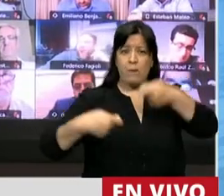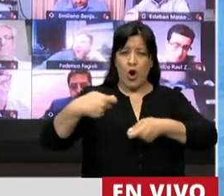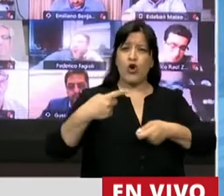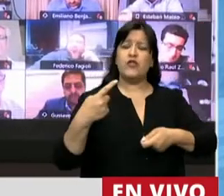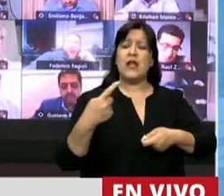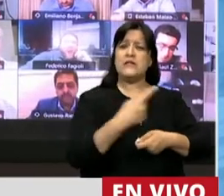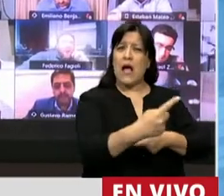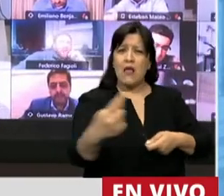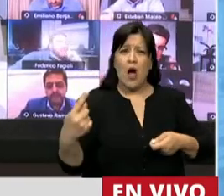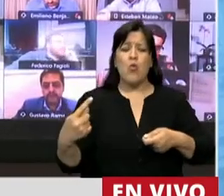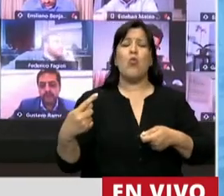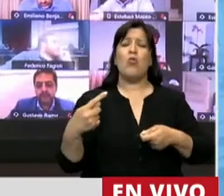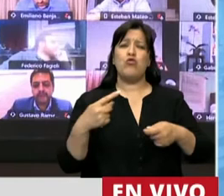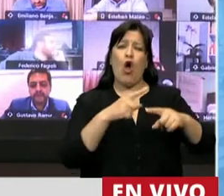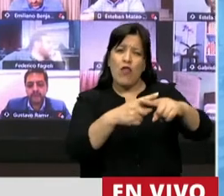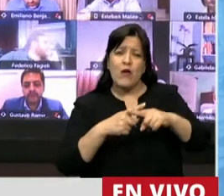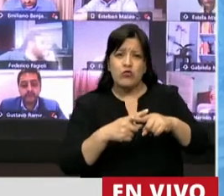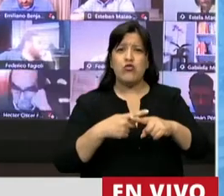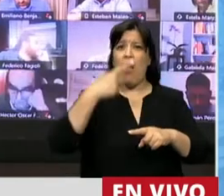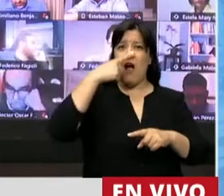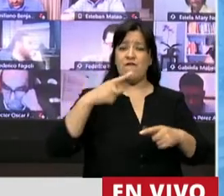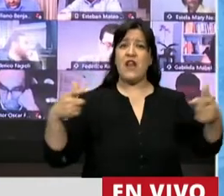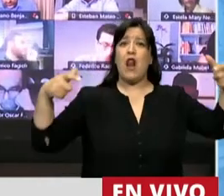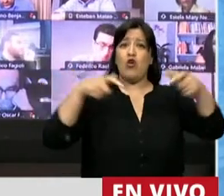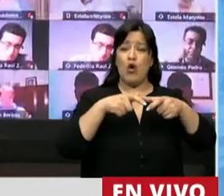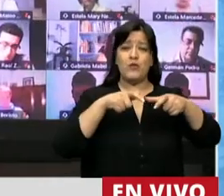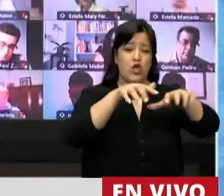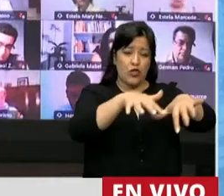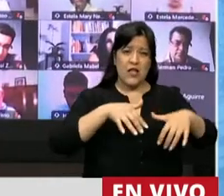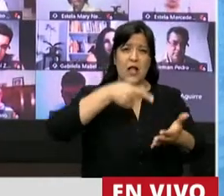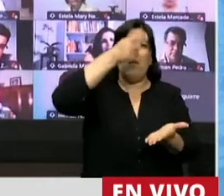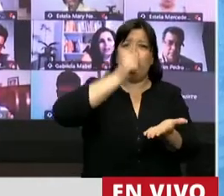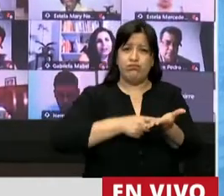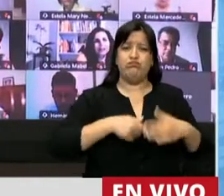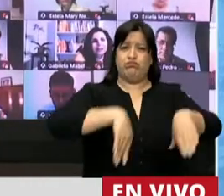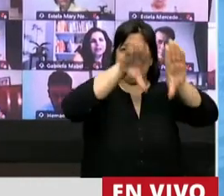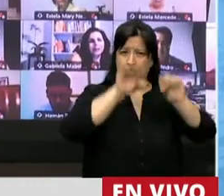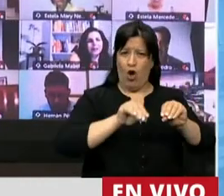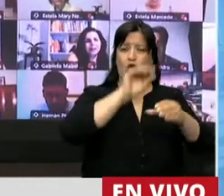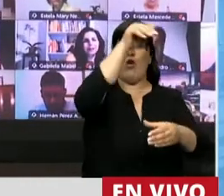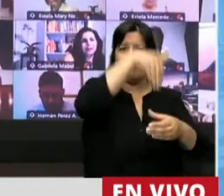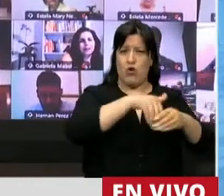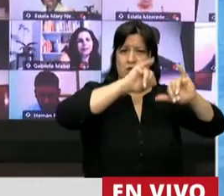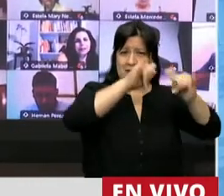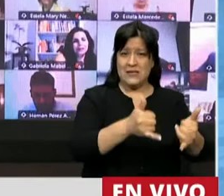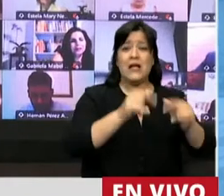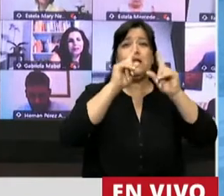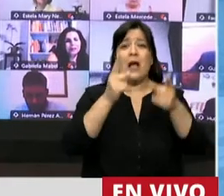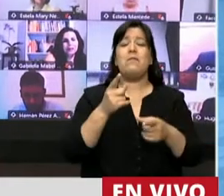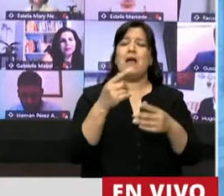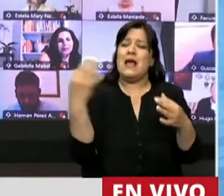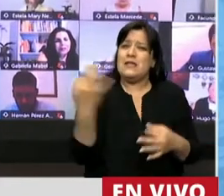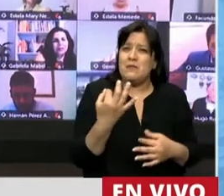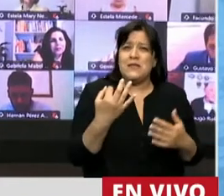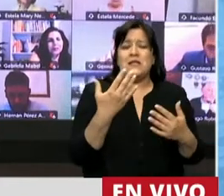permitieron el dictamen unánime de la Comisión y en especial a su Presidente, el diputado